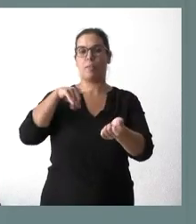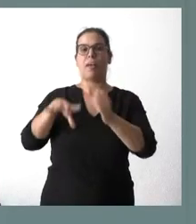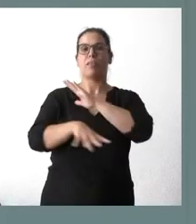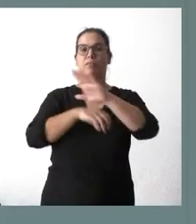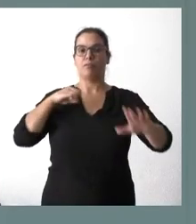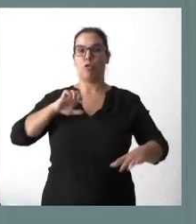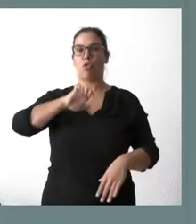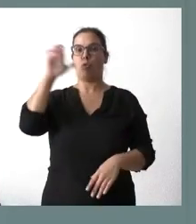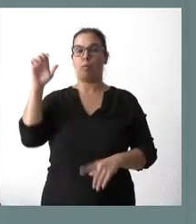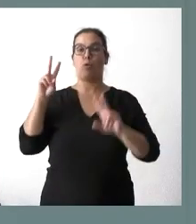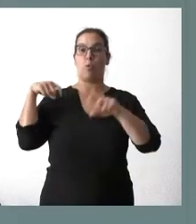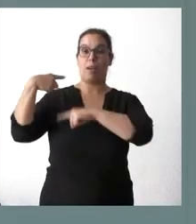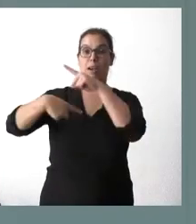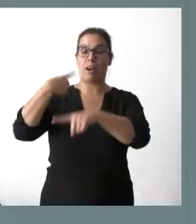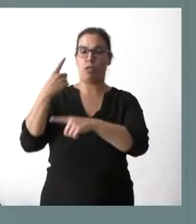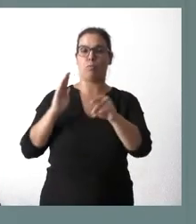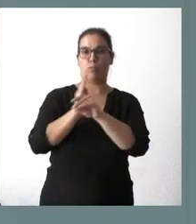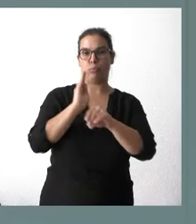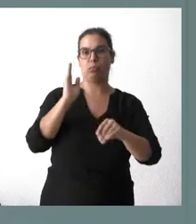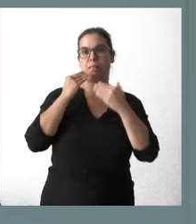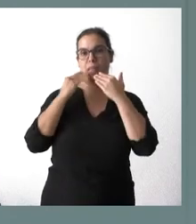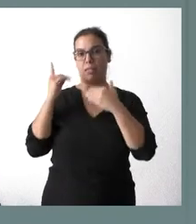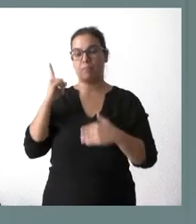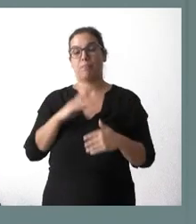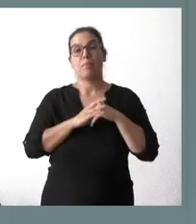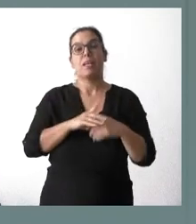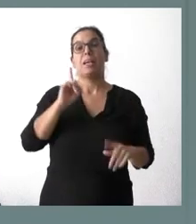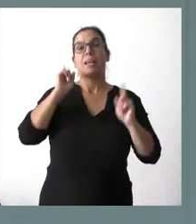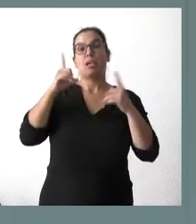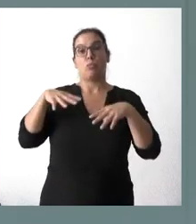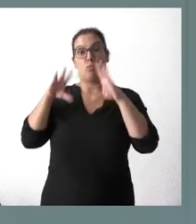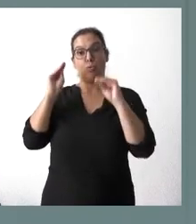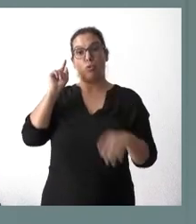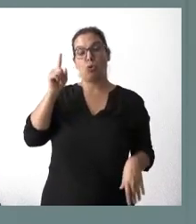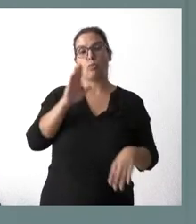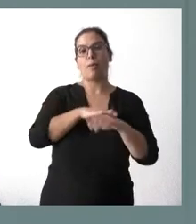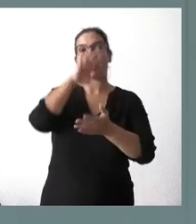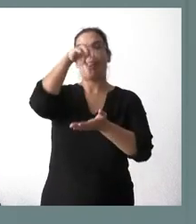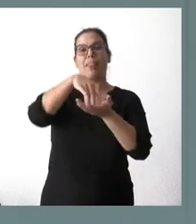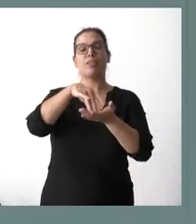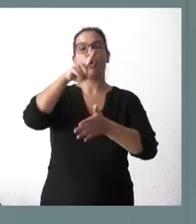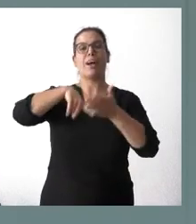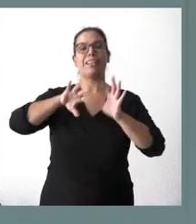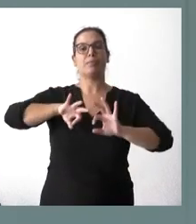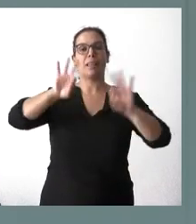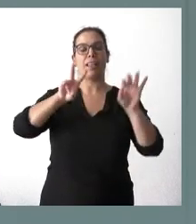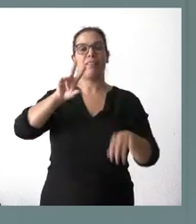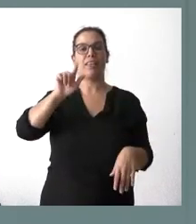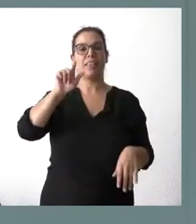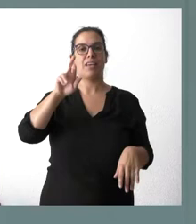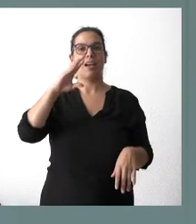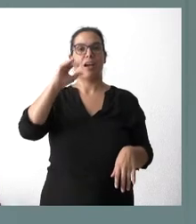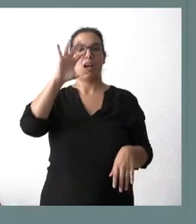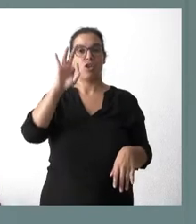Next Generation. En el caso de Burgos, para el Centro de Especialidades de Villarcayo y